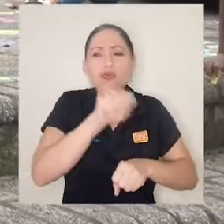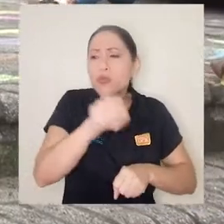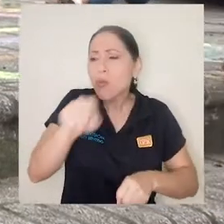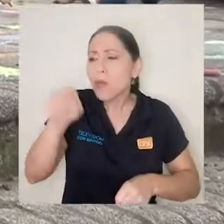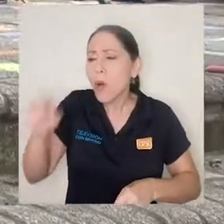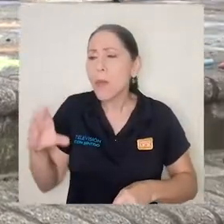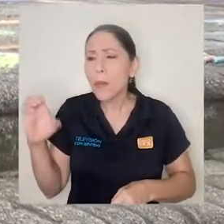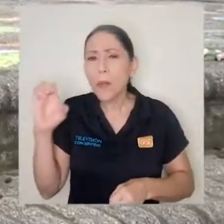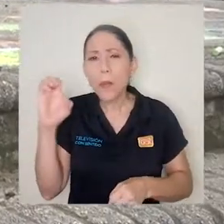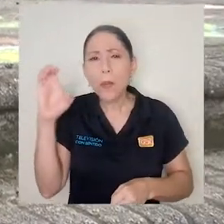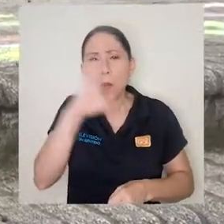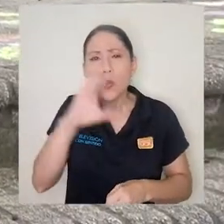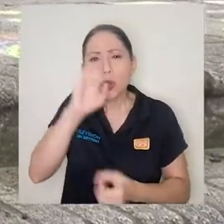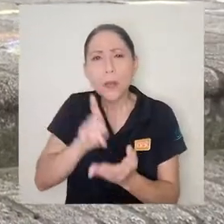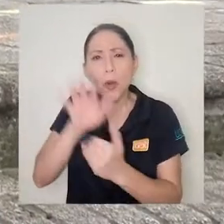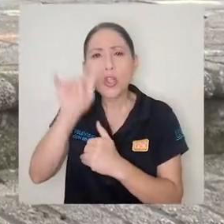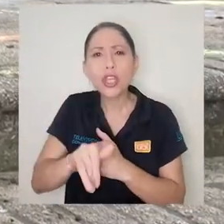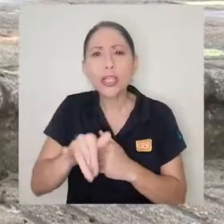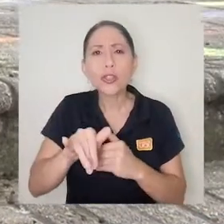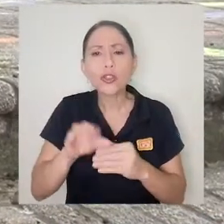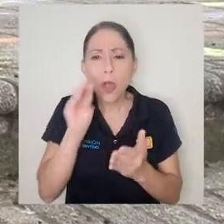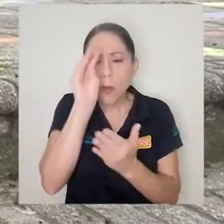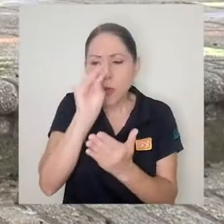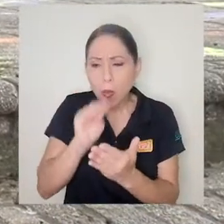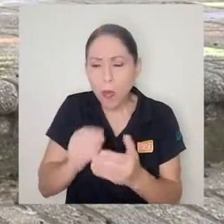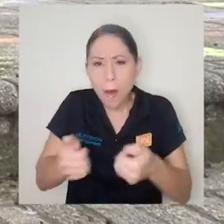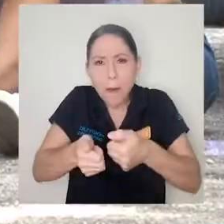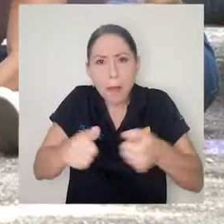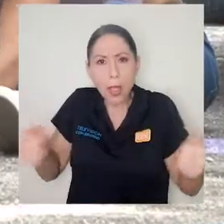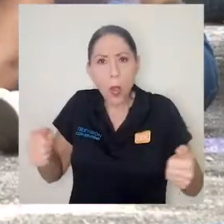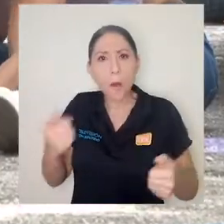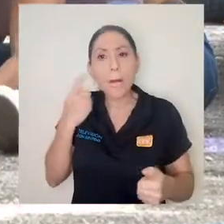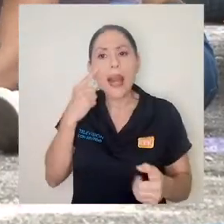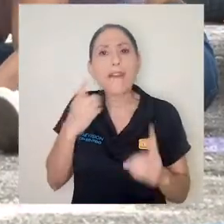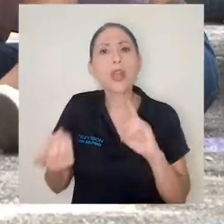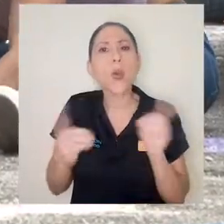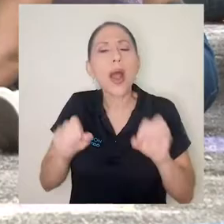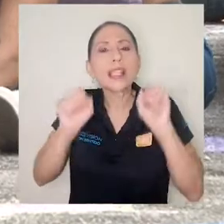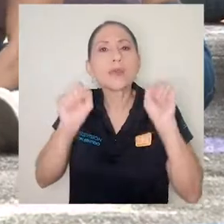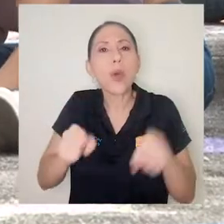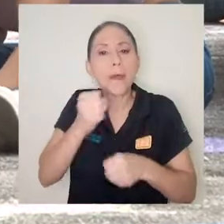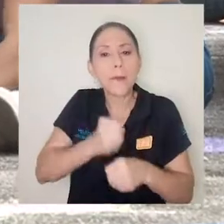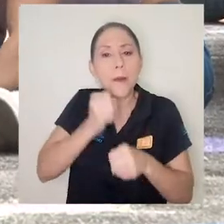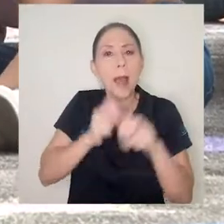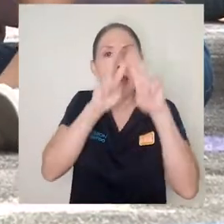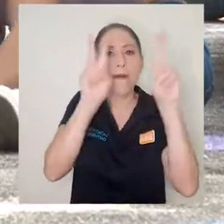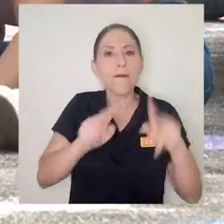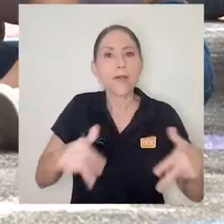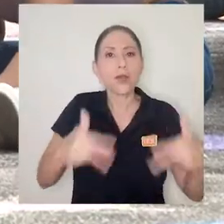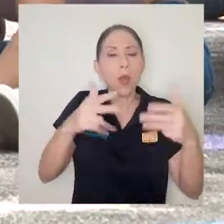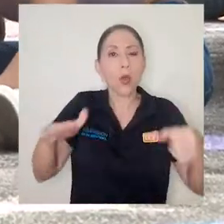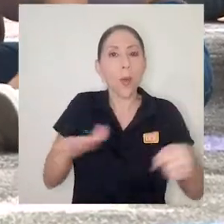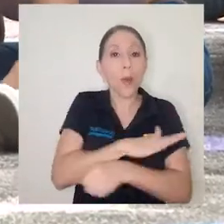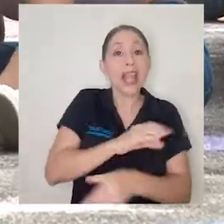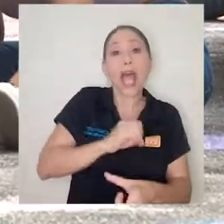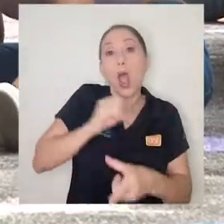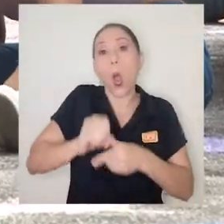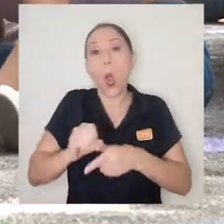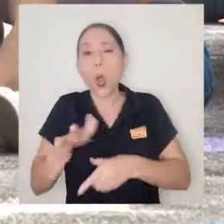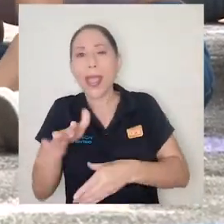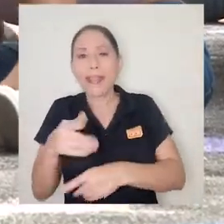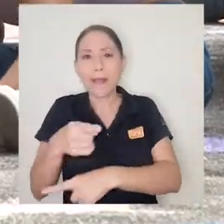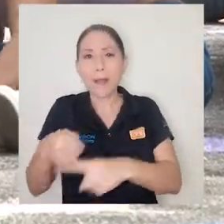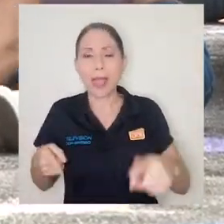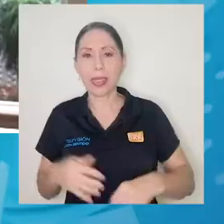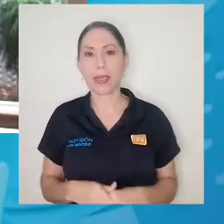mapeo de proyectos con el fin de determinar cuáles podían o no virtualizarse de manera completa o intermedia. Lo